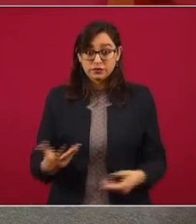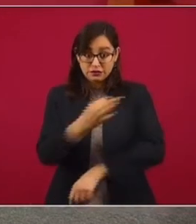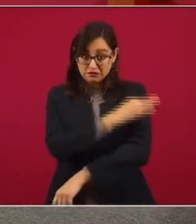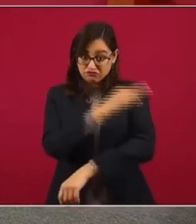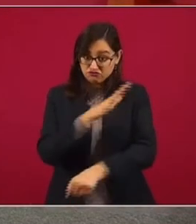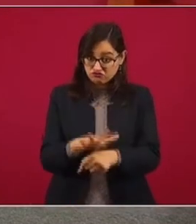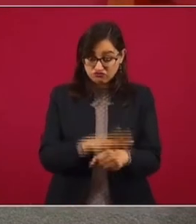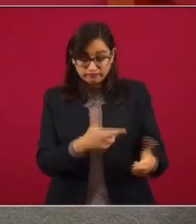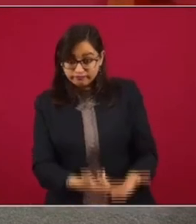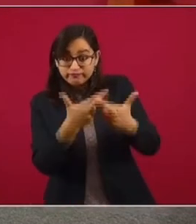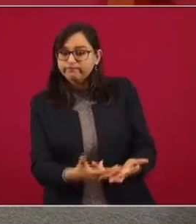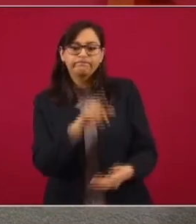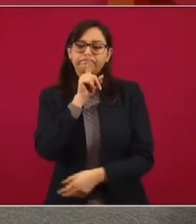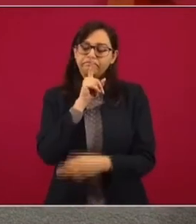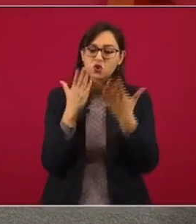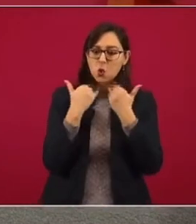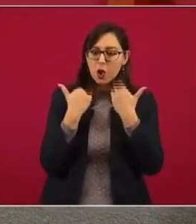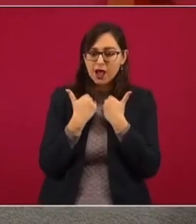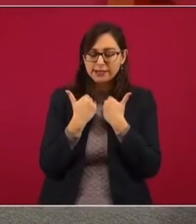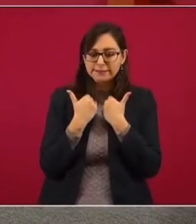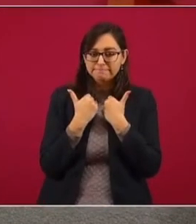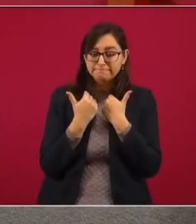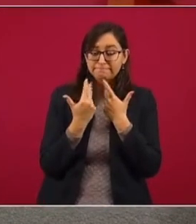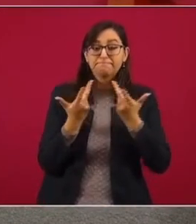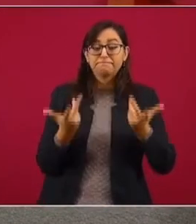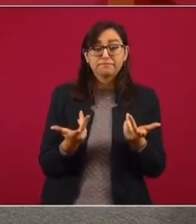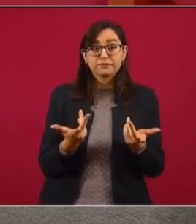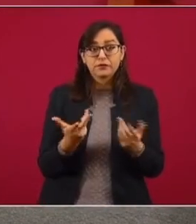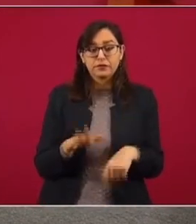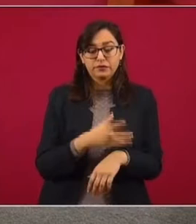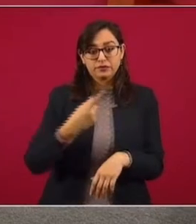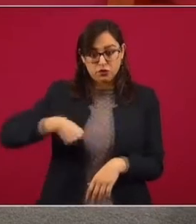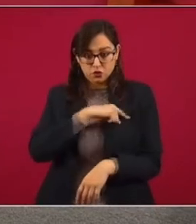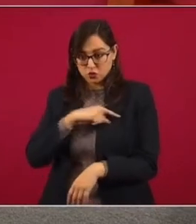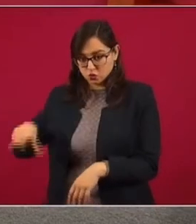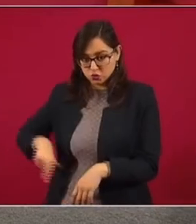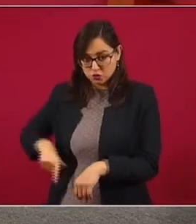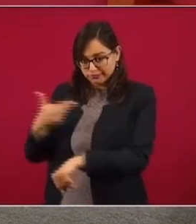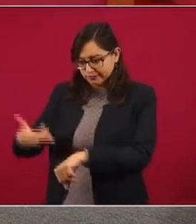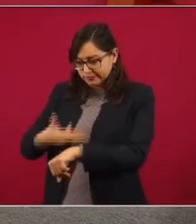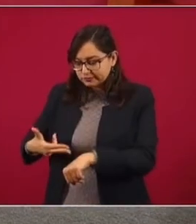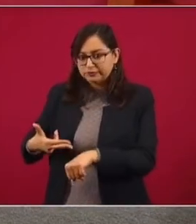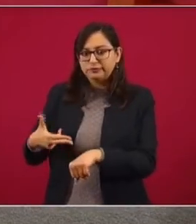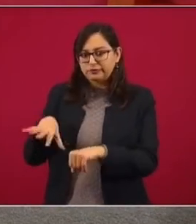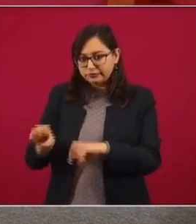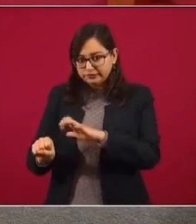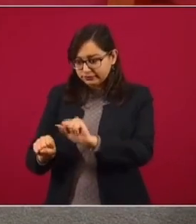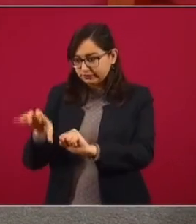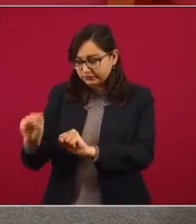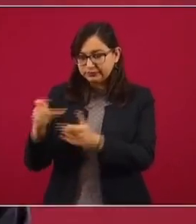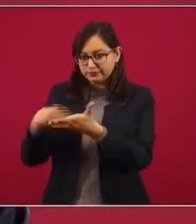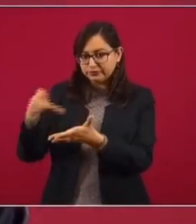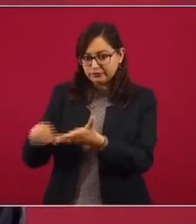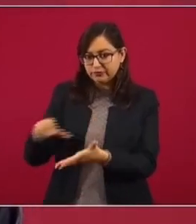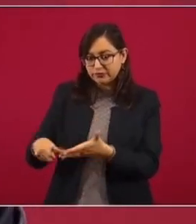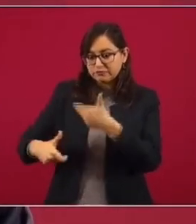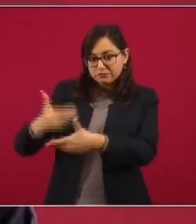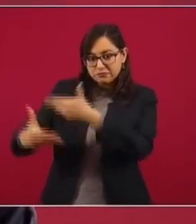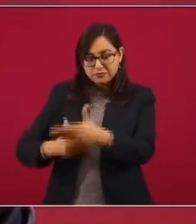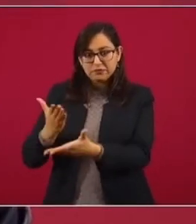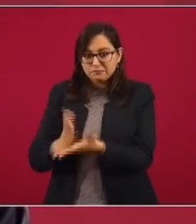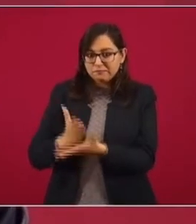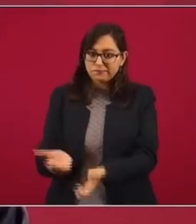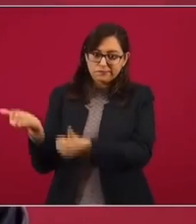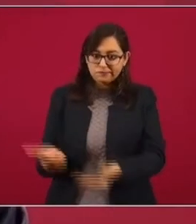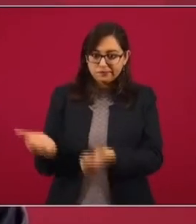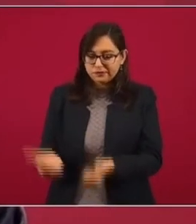suficiente. Y nosotros lo que hemos venido haciendo es garantizar la adquisición de la vacuna y ya tenemos